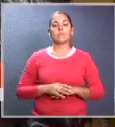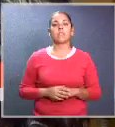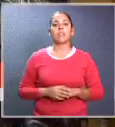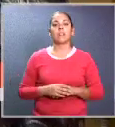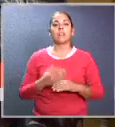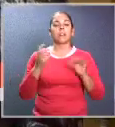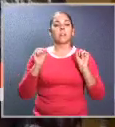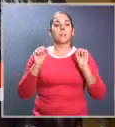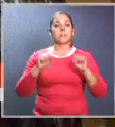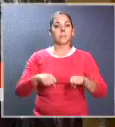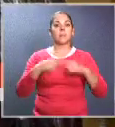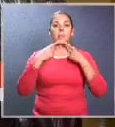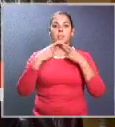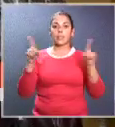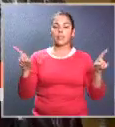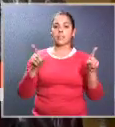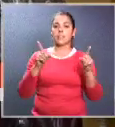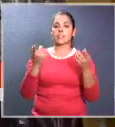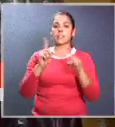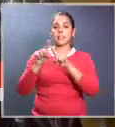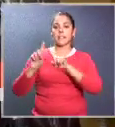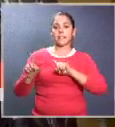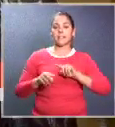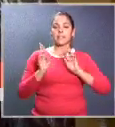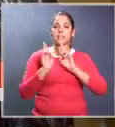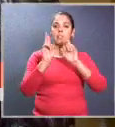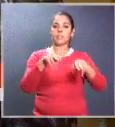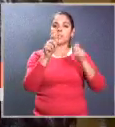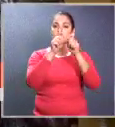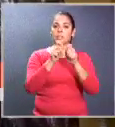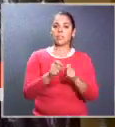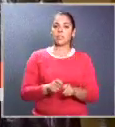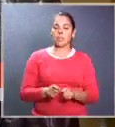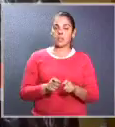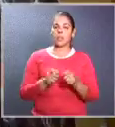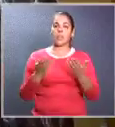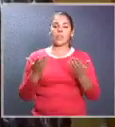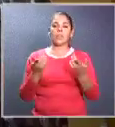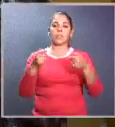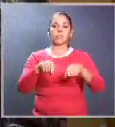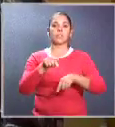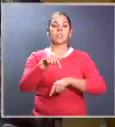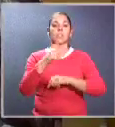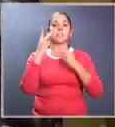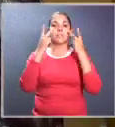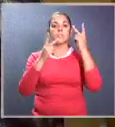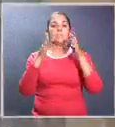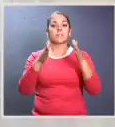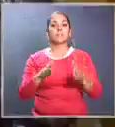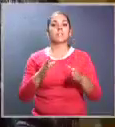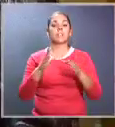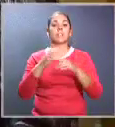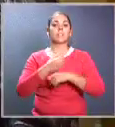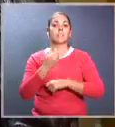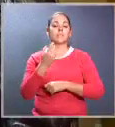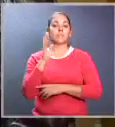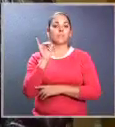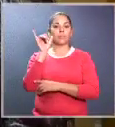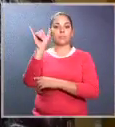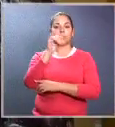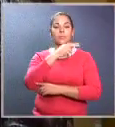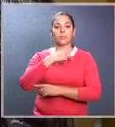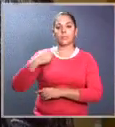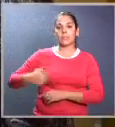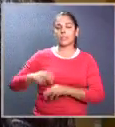de poder anunciar un conjunto de resultados concretos producto precisamente de esta visita que hemos hecho a China. En materia